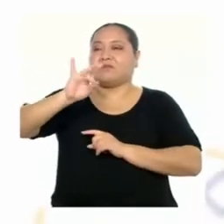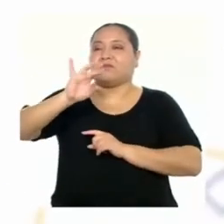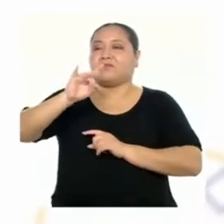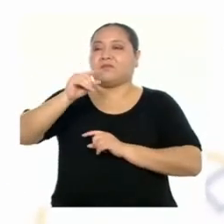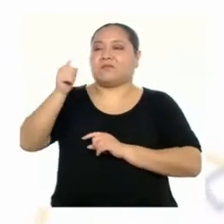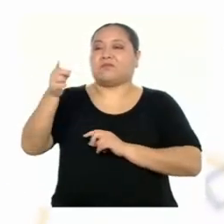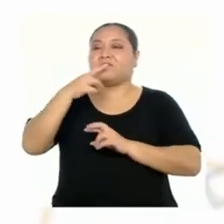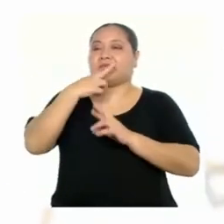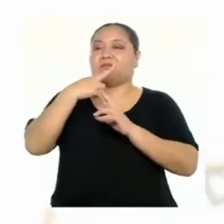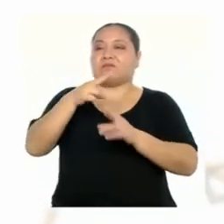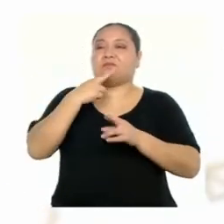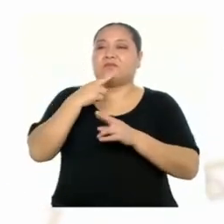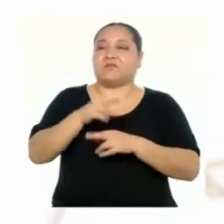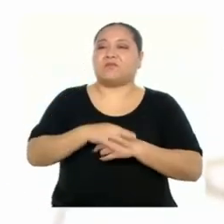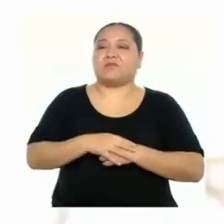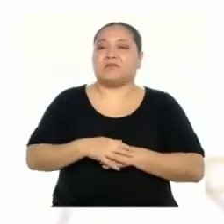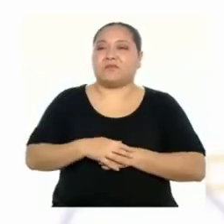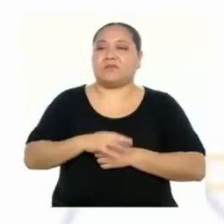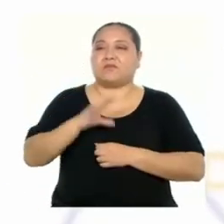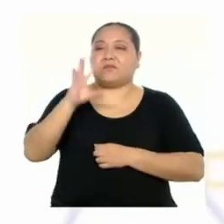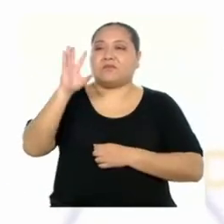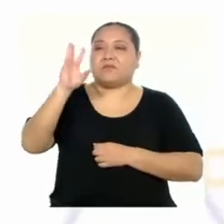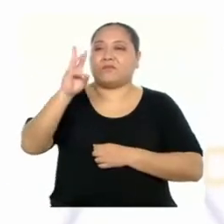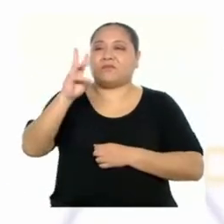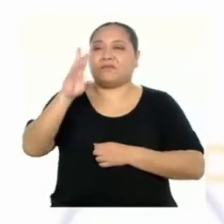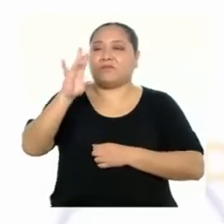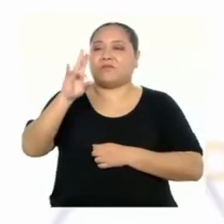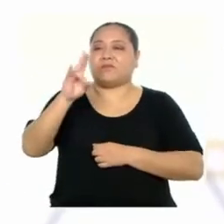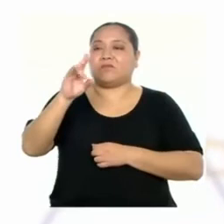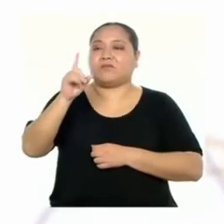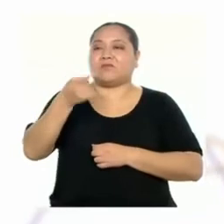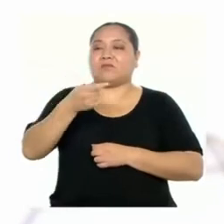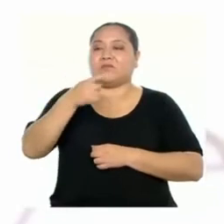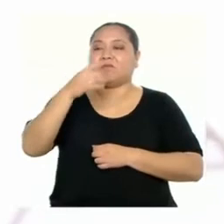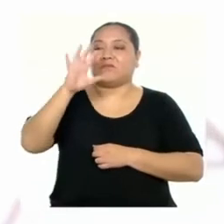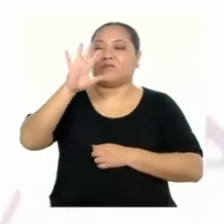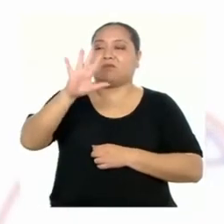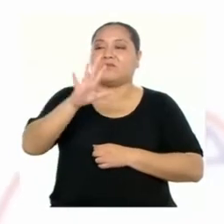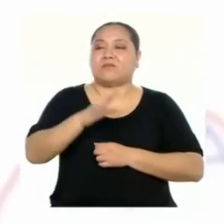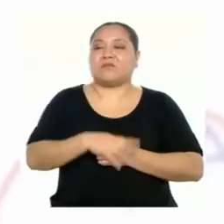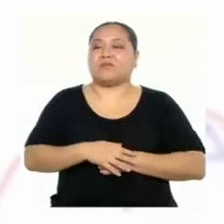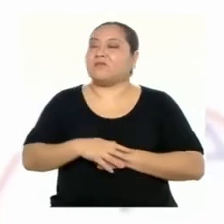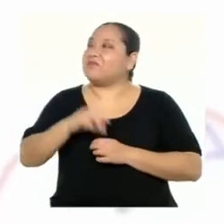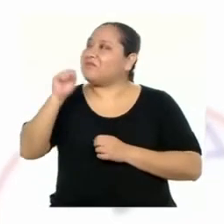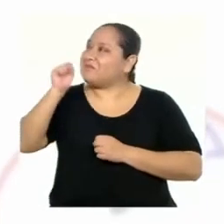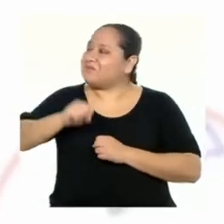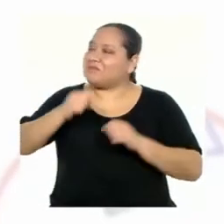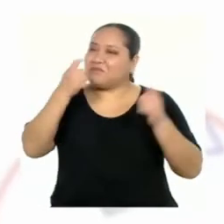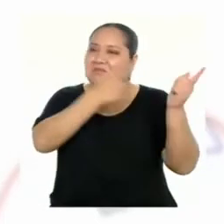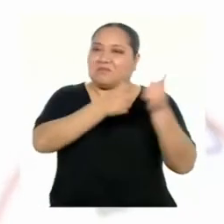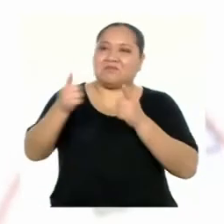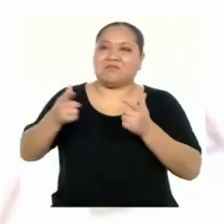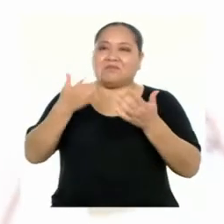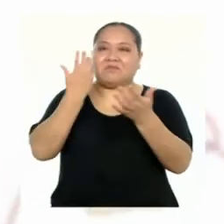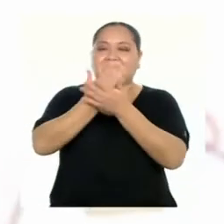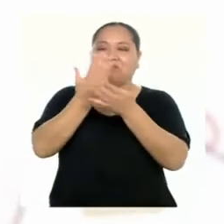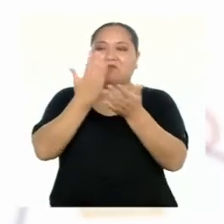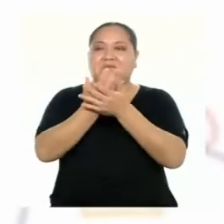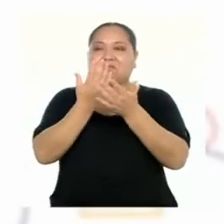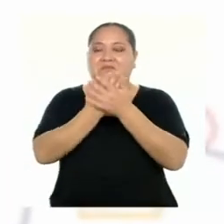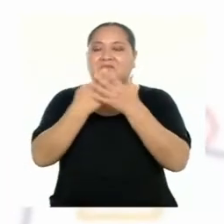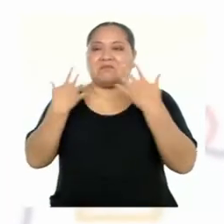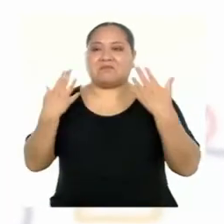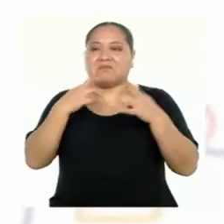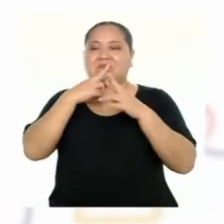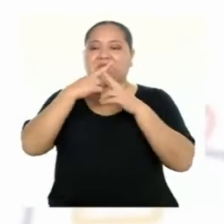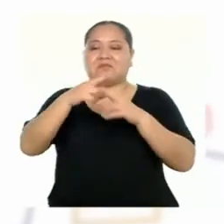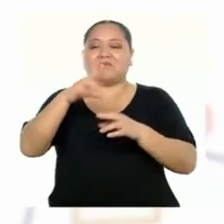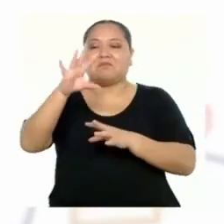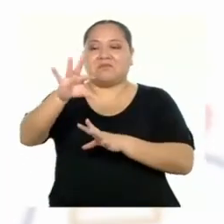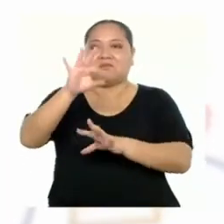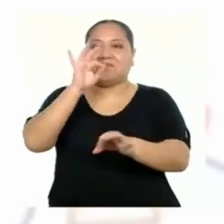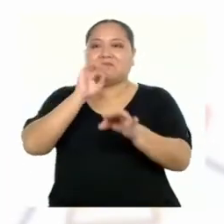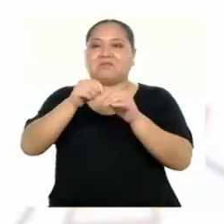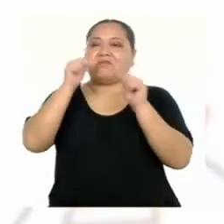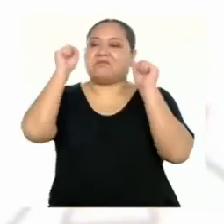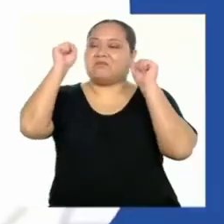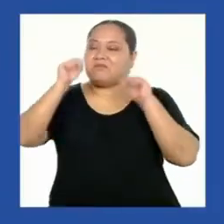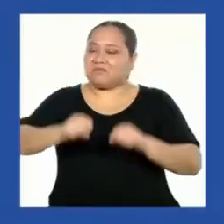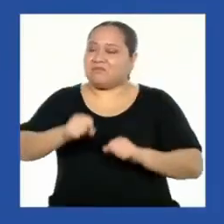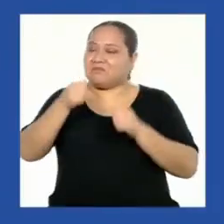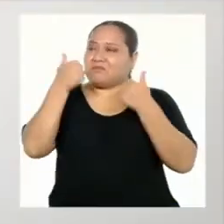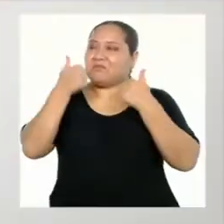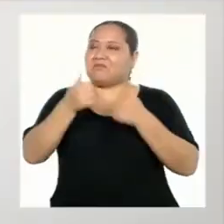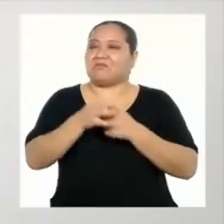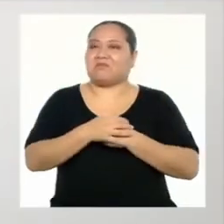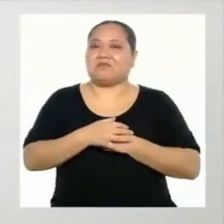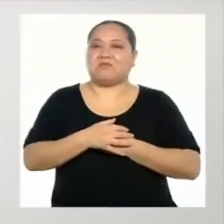Nos da como resultado 67,5. ¡Listo! Queda comprobado que el resultado que obtuvimos es